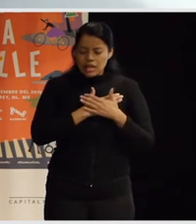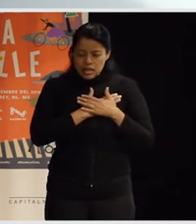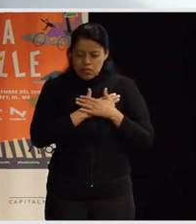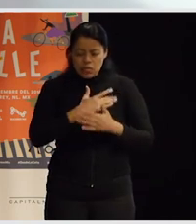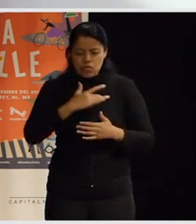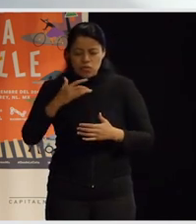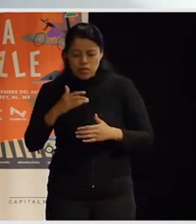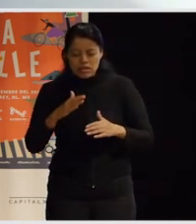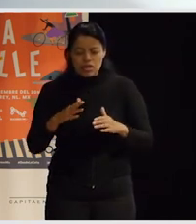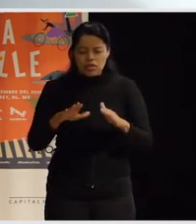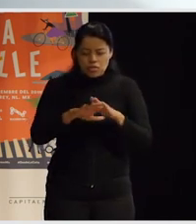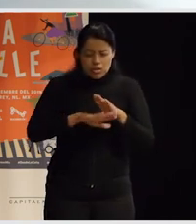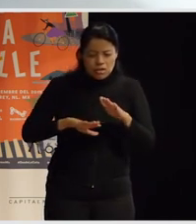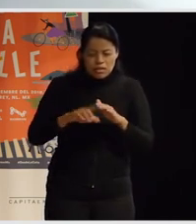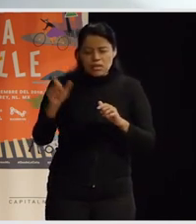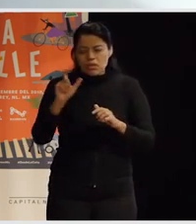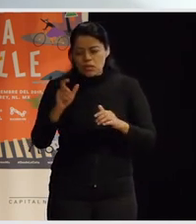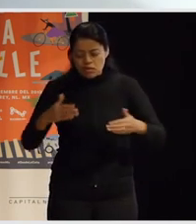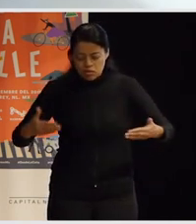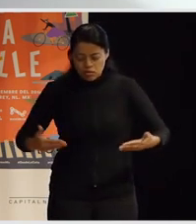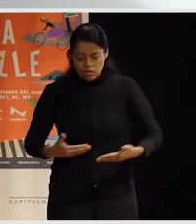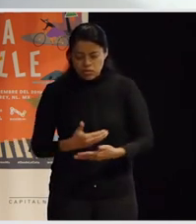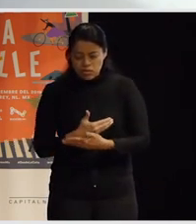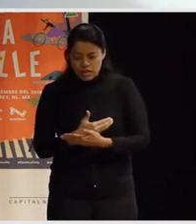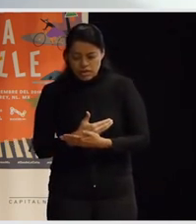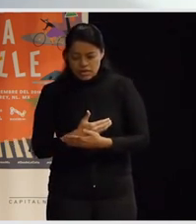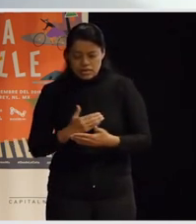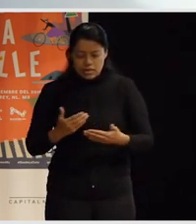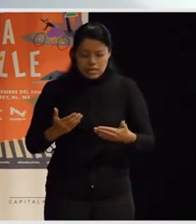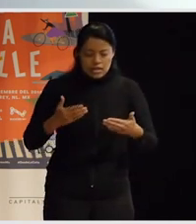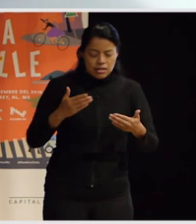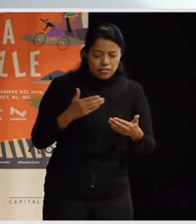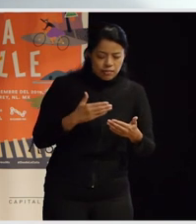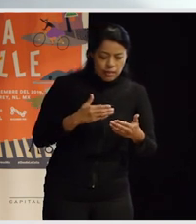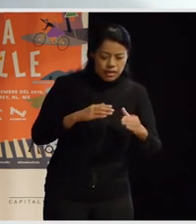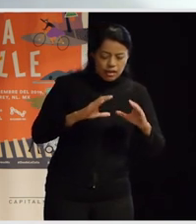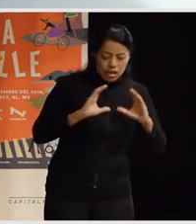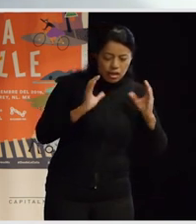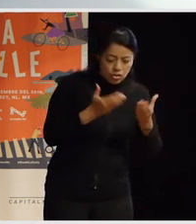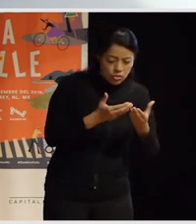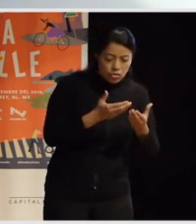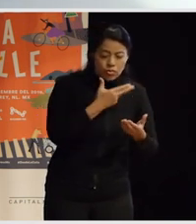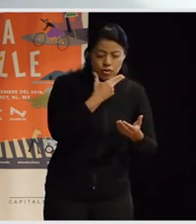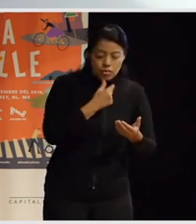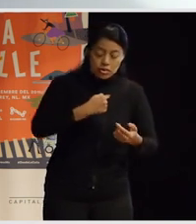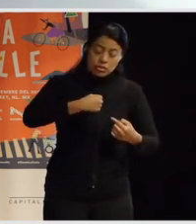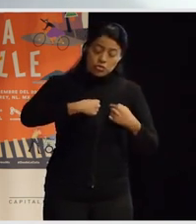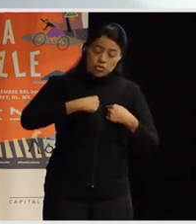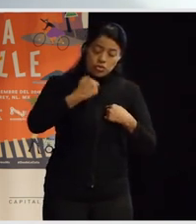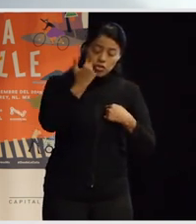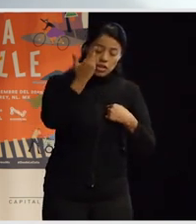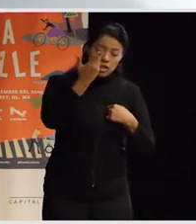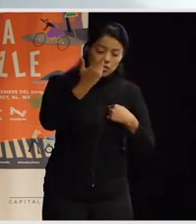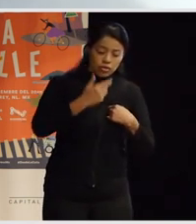basa digamos que es como tú cuando naces te meten a un club o a otro club ¿no? el club masculino es el de yo quiero entonces